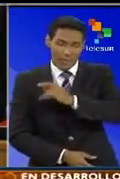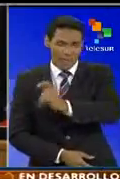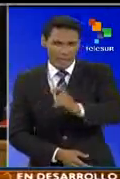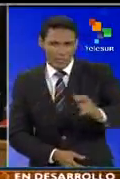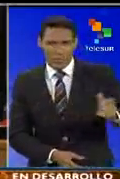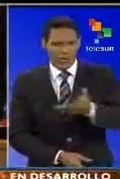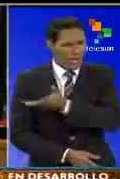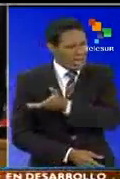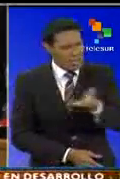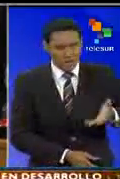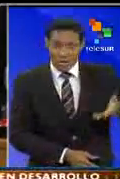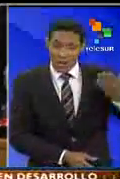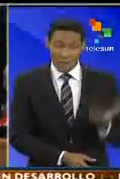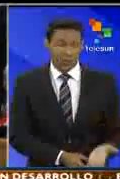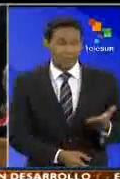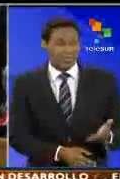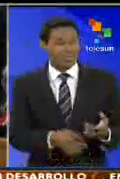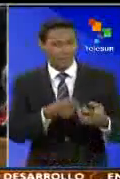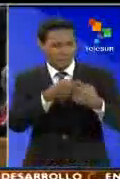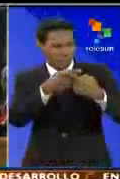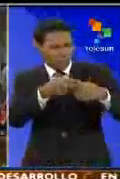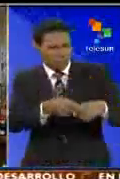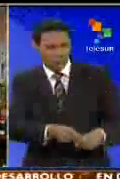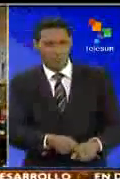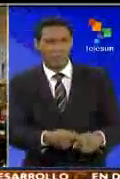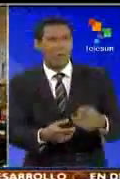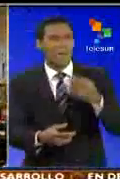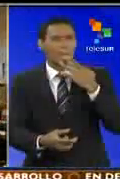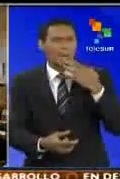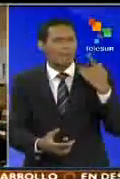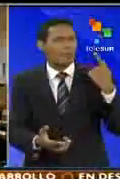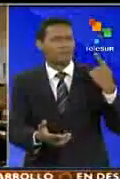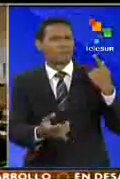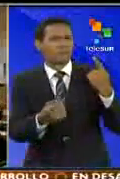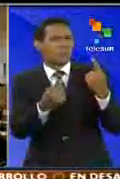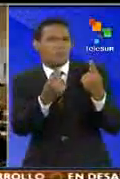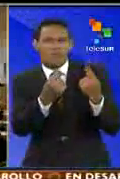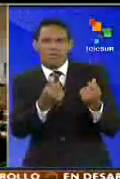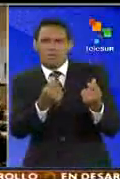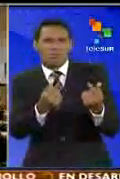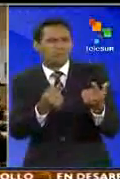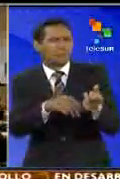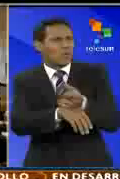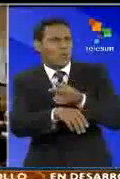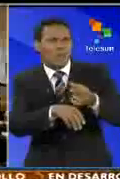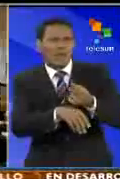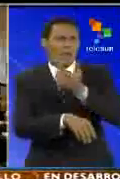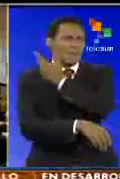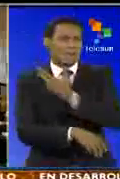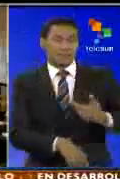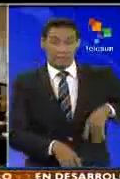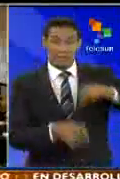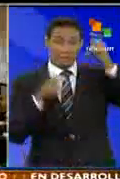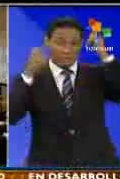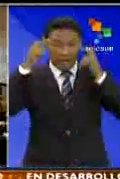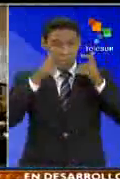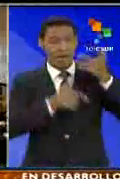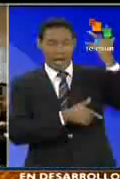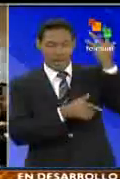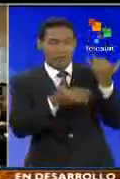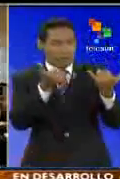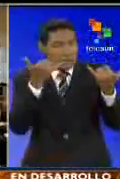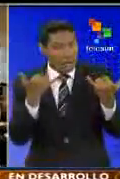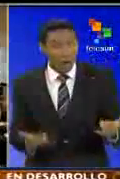importante cifra que demuestra la inversión social que realizó el gobierno del presidente Hugo Chávez y que continúa